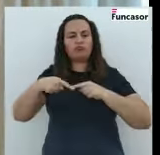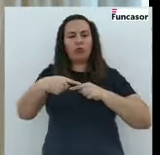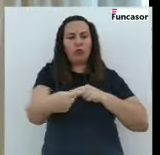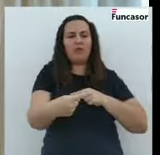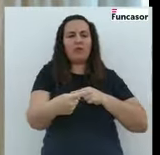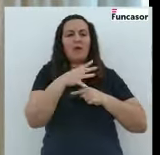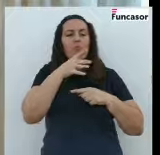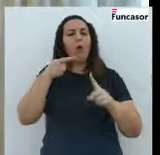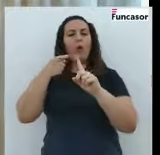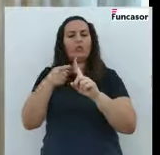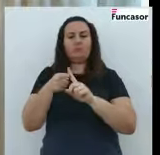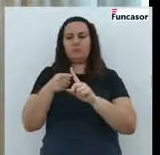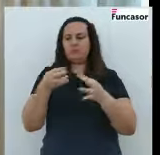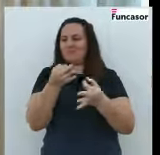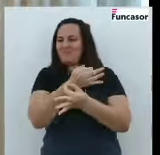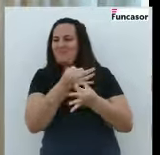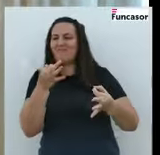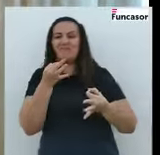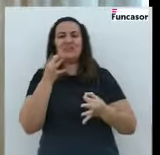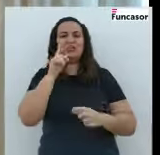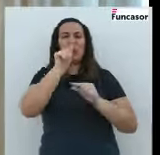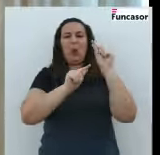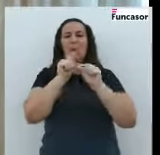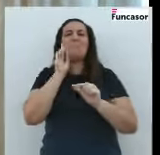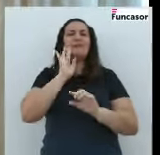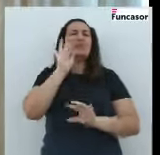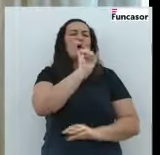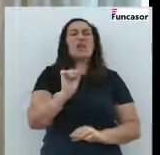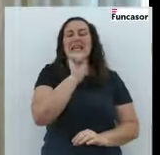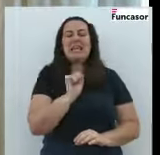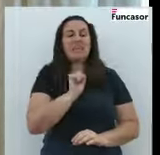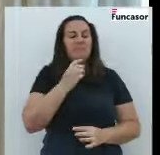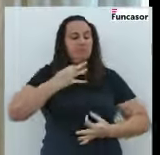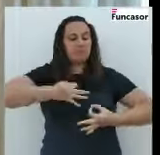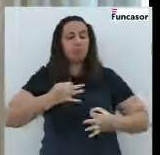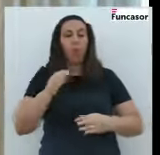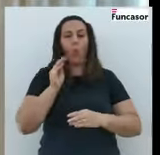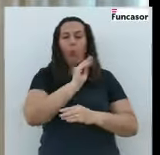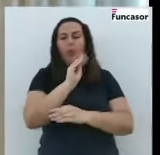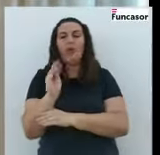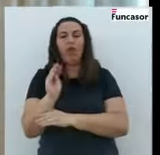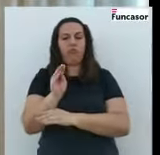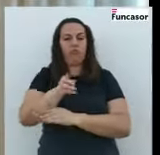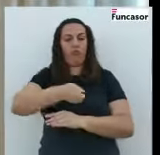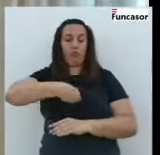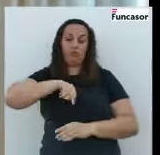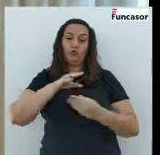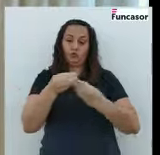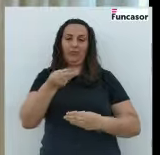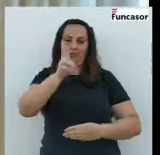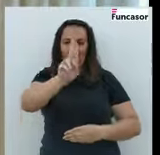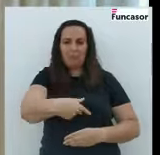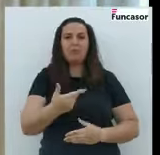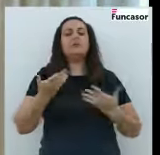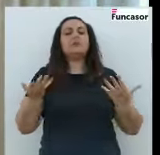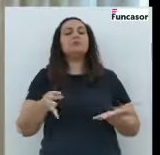para mantener en perfecto estado de desinfección, de higiene y con el cuidado que debemos tener nosotros como usuarios de